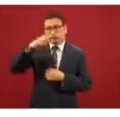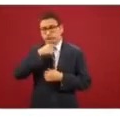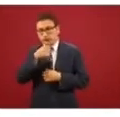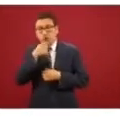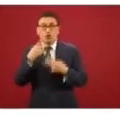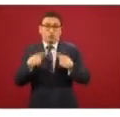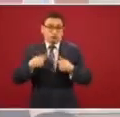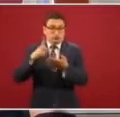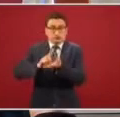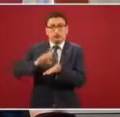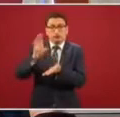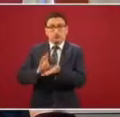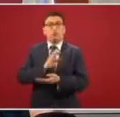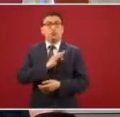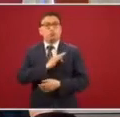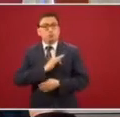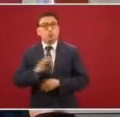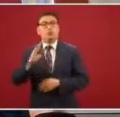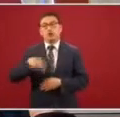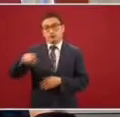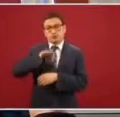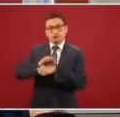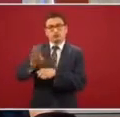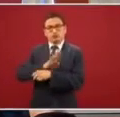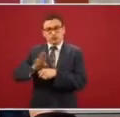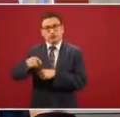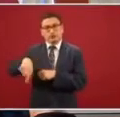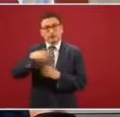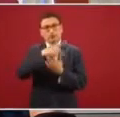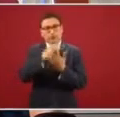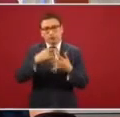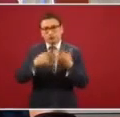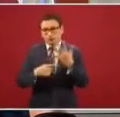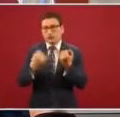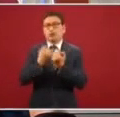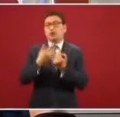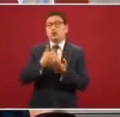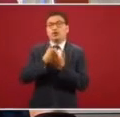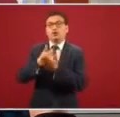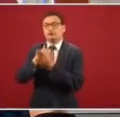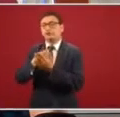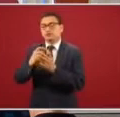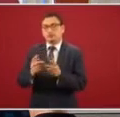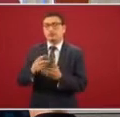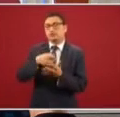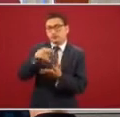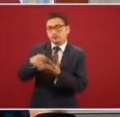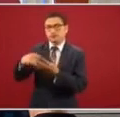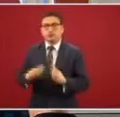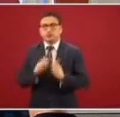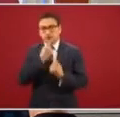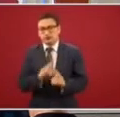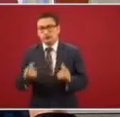personas con discapacidad, los beneficiarios de los programas, incluido Sembrando Vida, niñas y niños de la Secretaría del